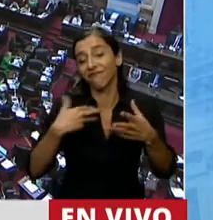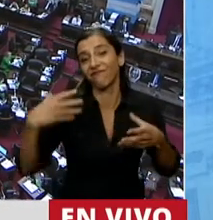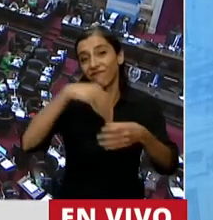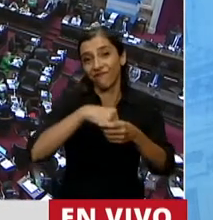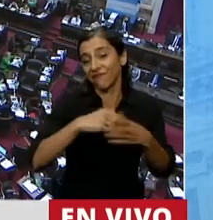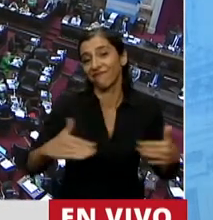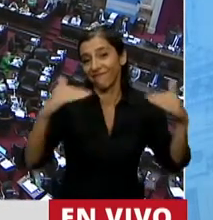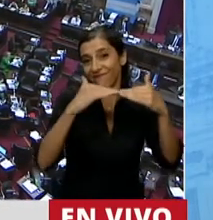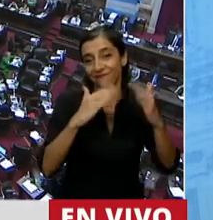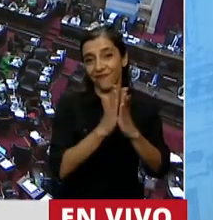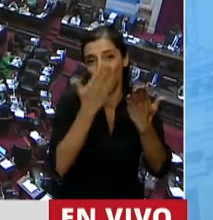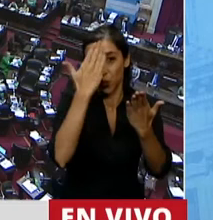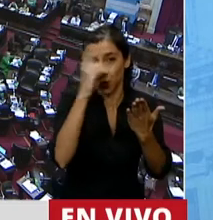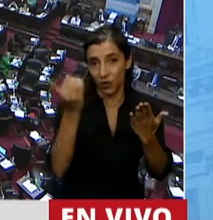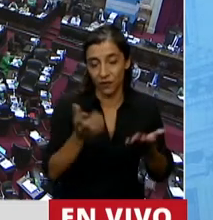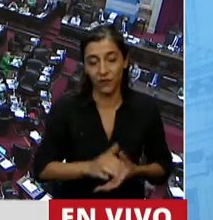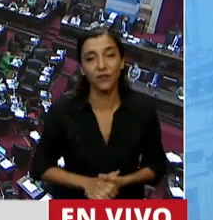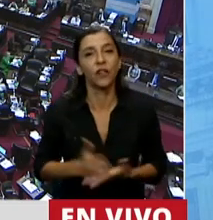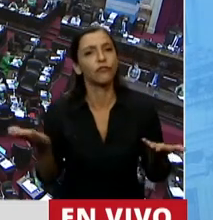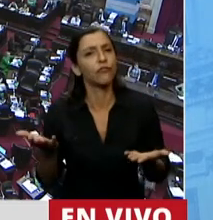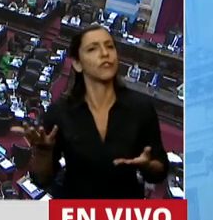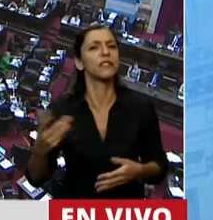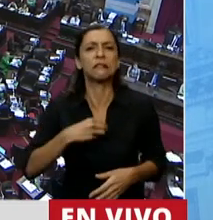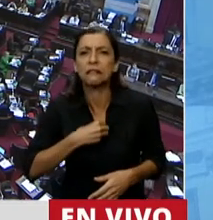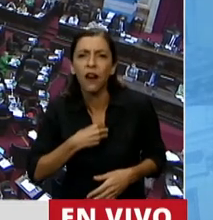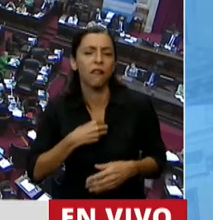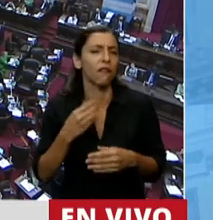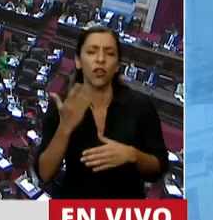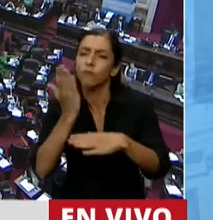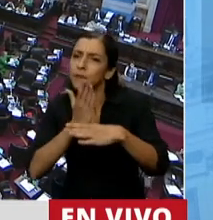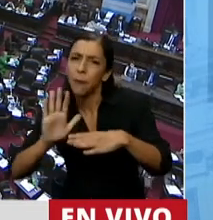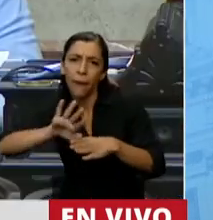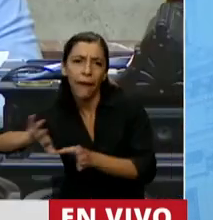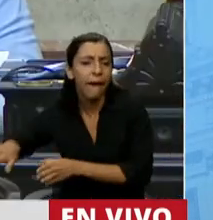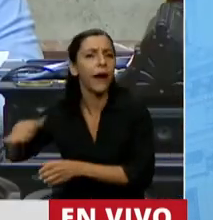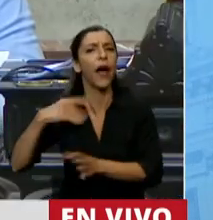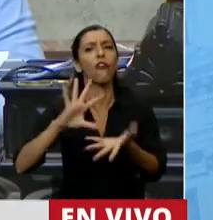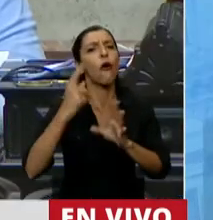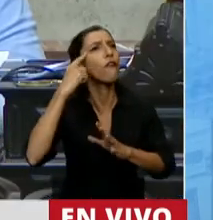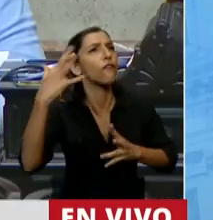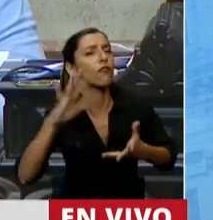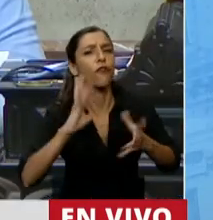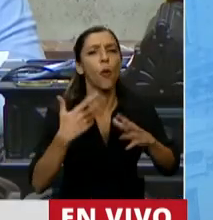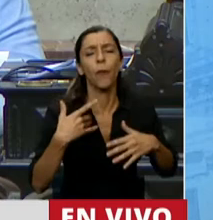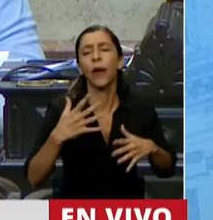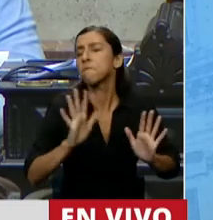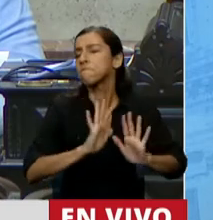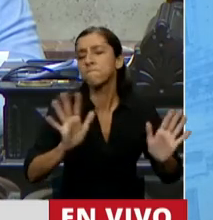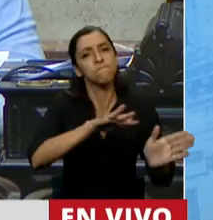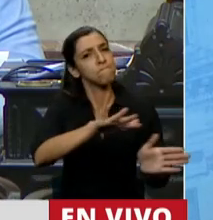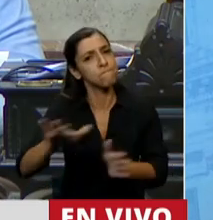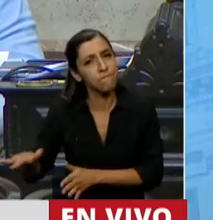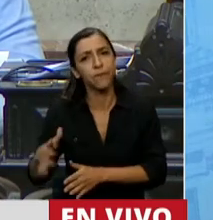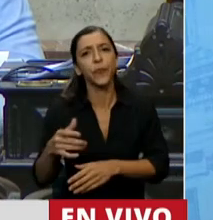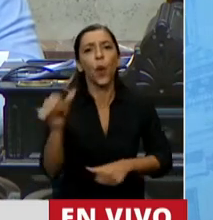que más allá de las creencias religiosas, de los aspectos filosóficos, de los factores biológicos,